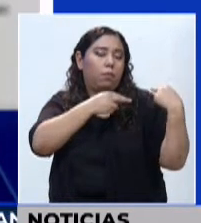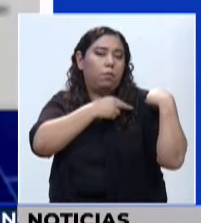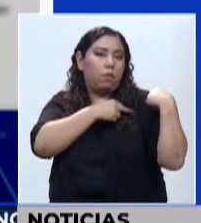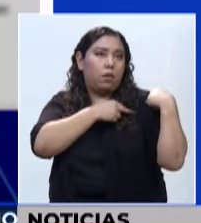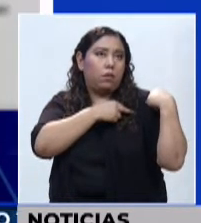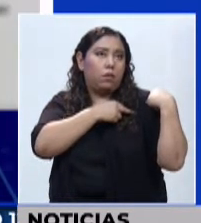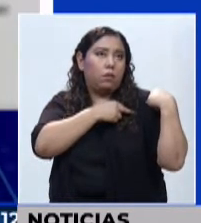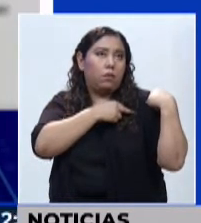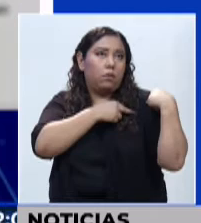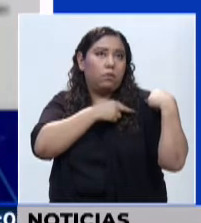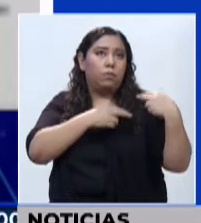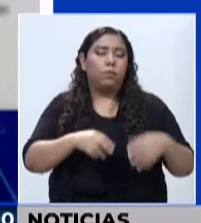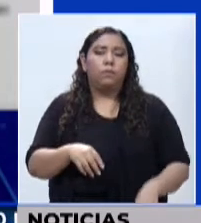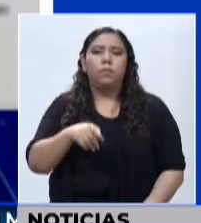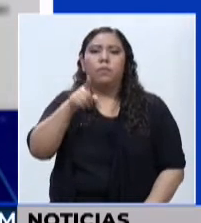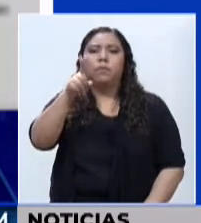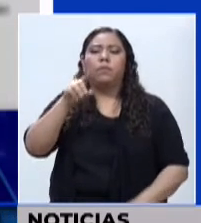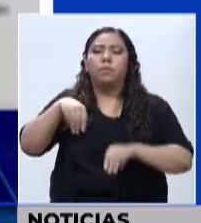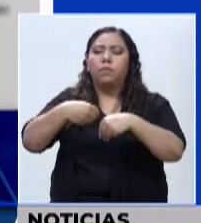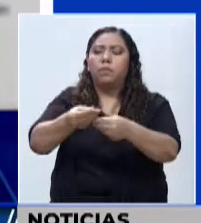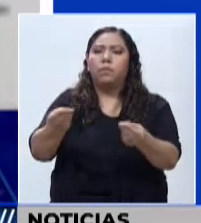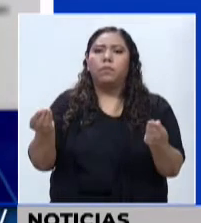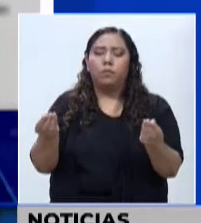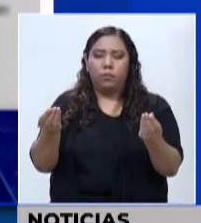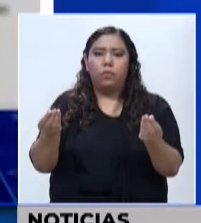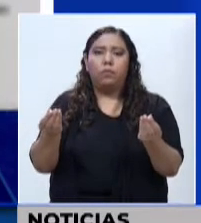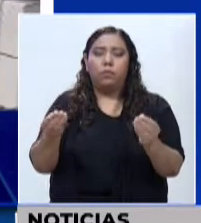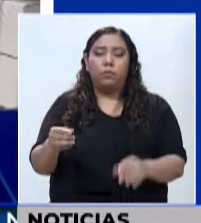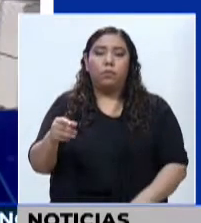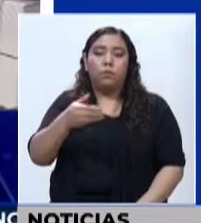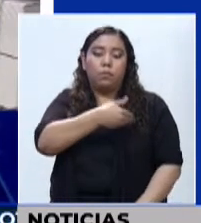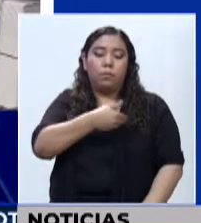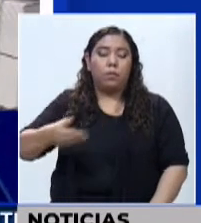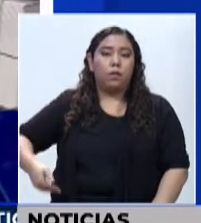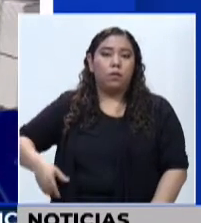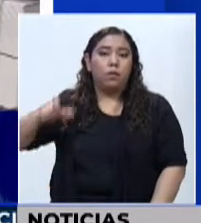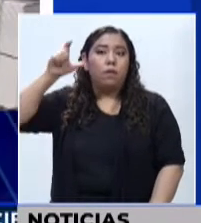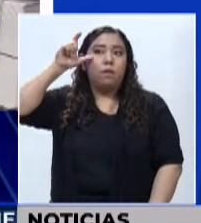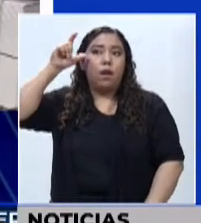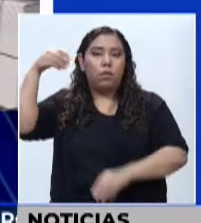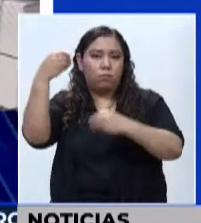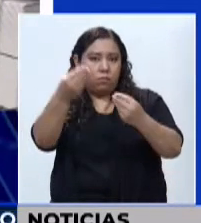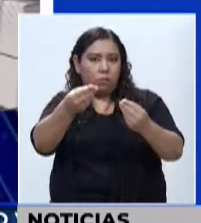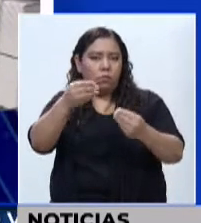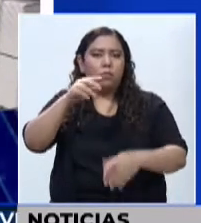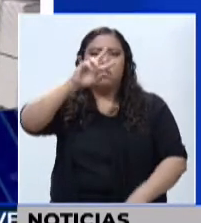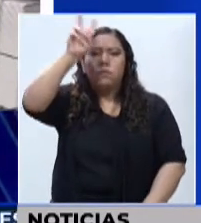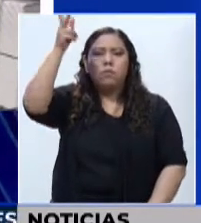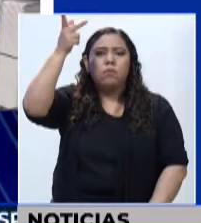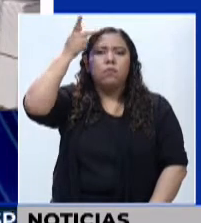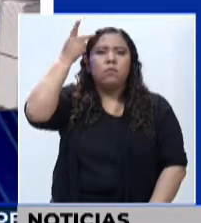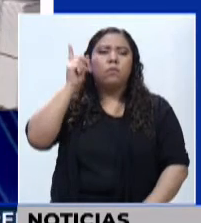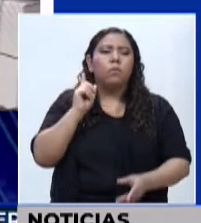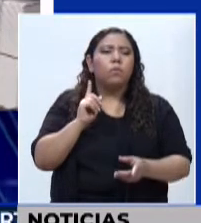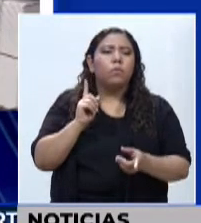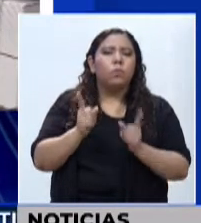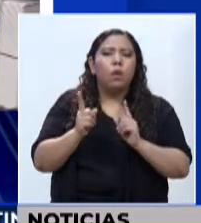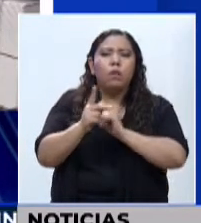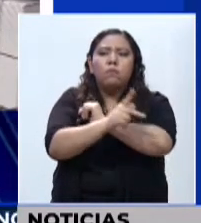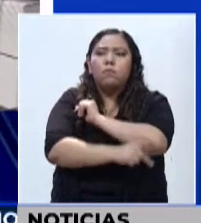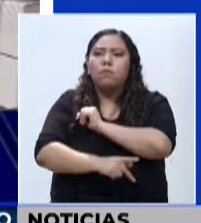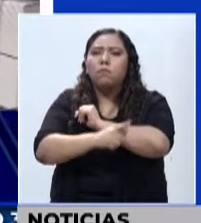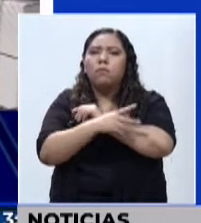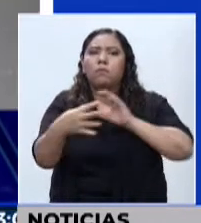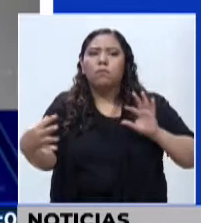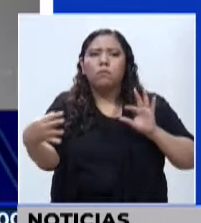administración Biden, para entregar las donaciones, que debe de tener un criterio político para entregar las vacunas y mencionaban el caso de